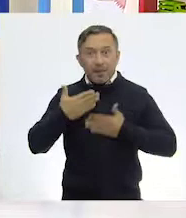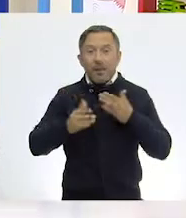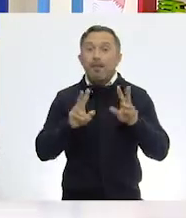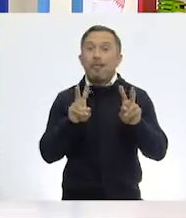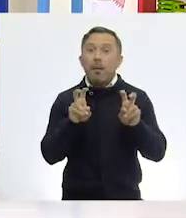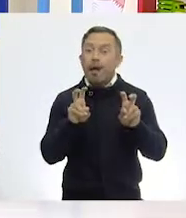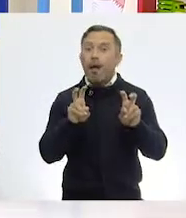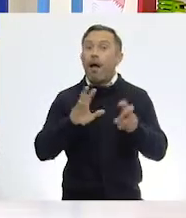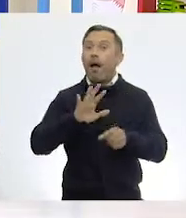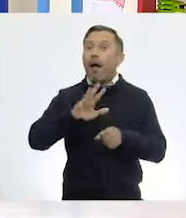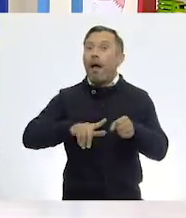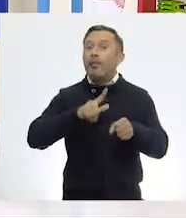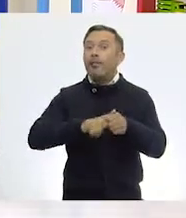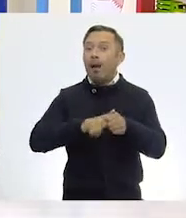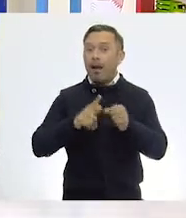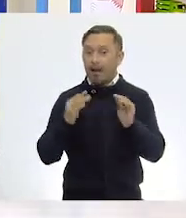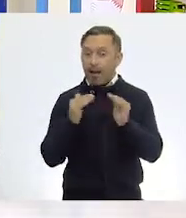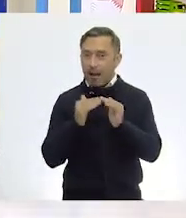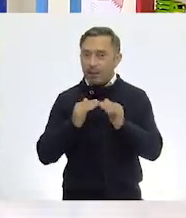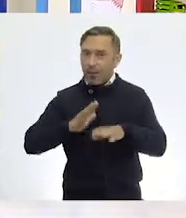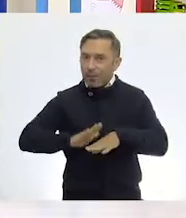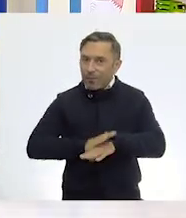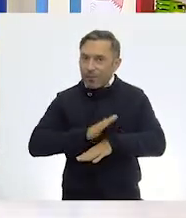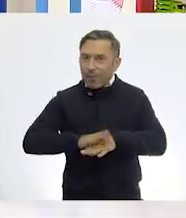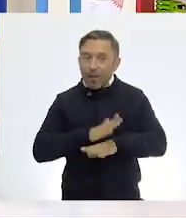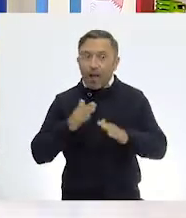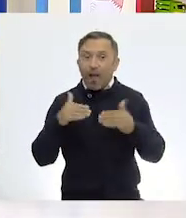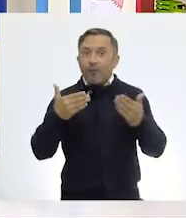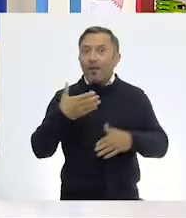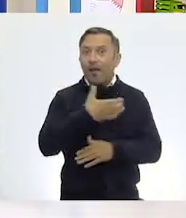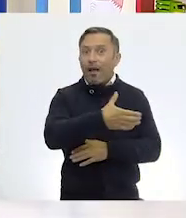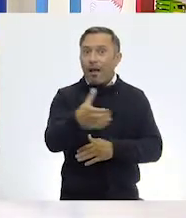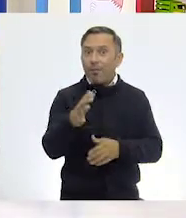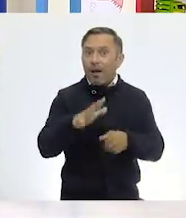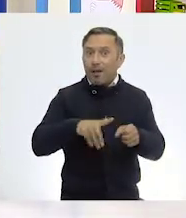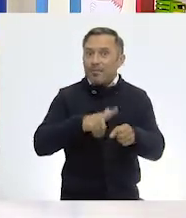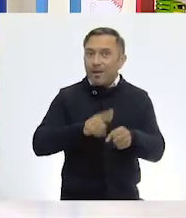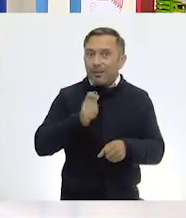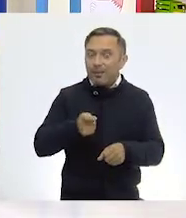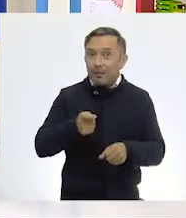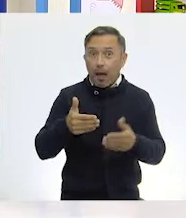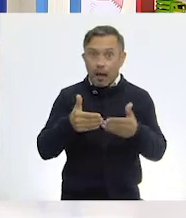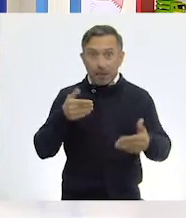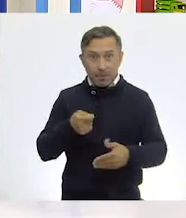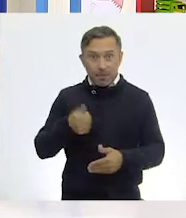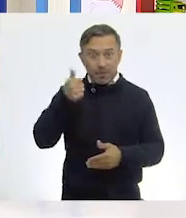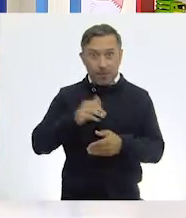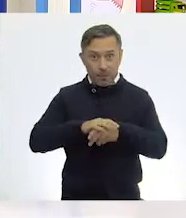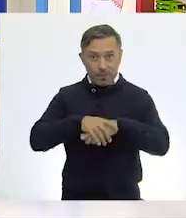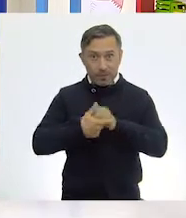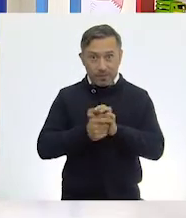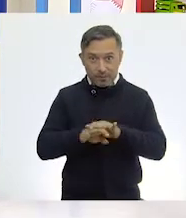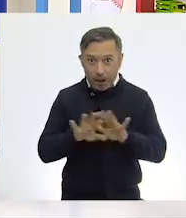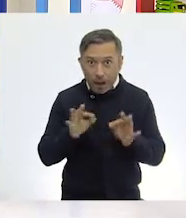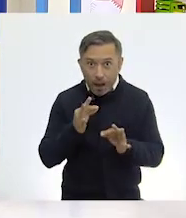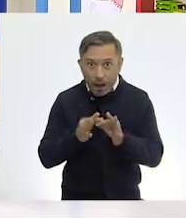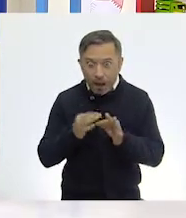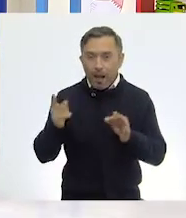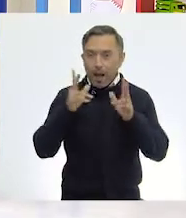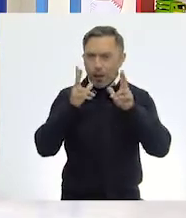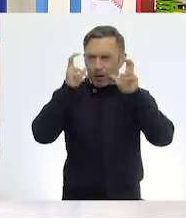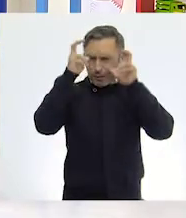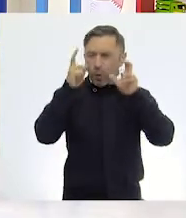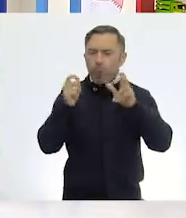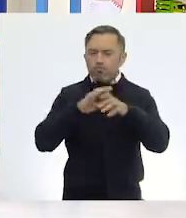silvestres. Pero antes, ¿ya se lavaron las manos? Vamos con Ajo Listo para que nos recuerde cómo debemos lavar nuestras